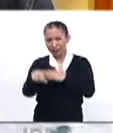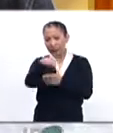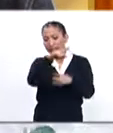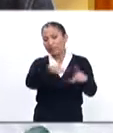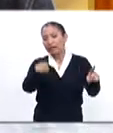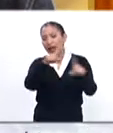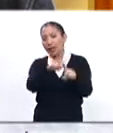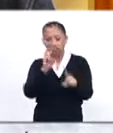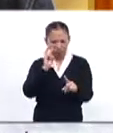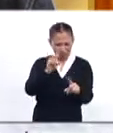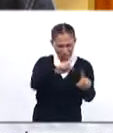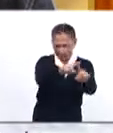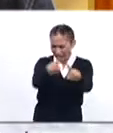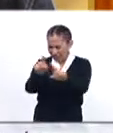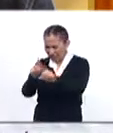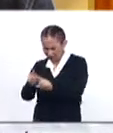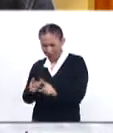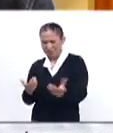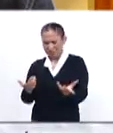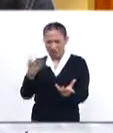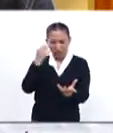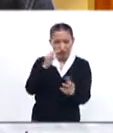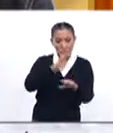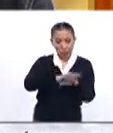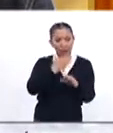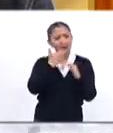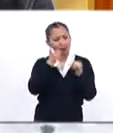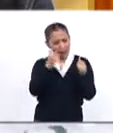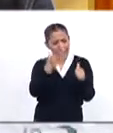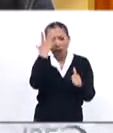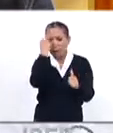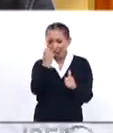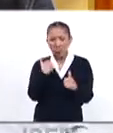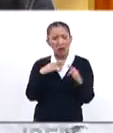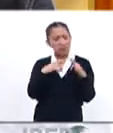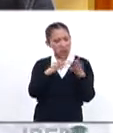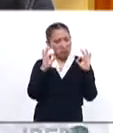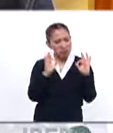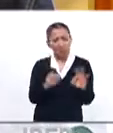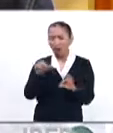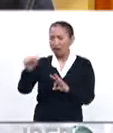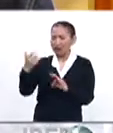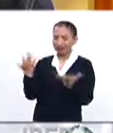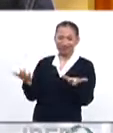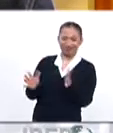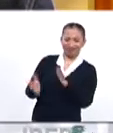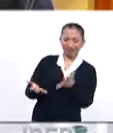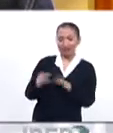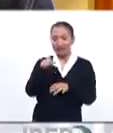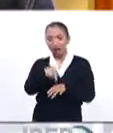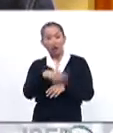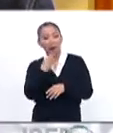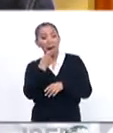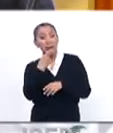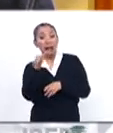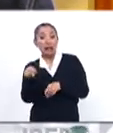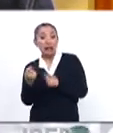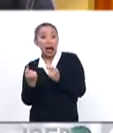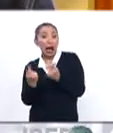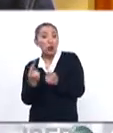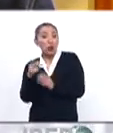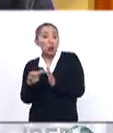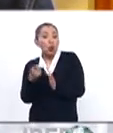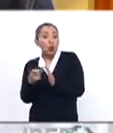diversos resultados, a veces más efectivo, a veces no, bastantes fuentes que hablan de la